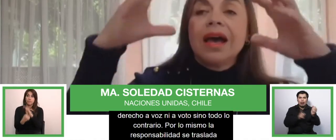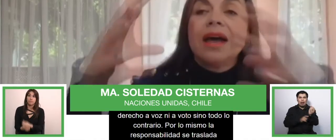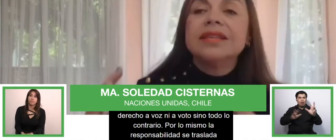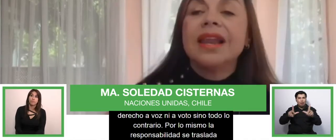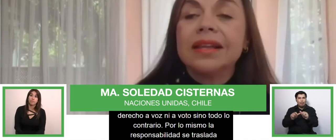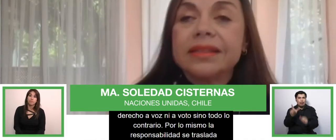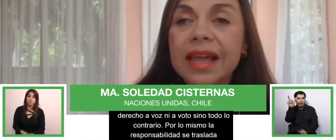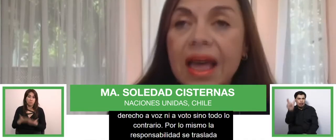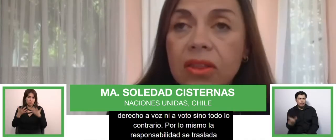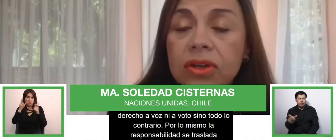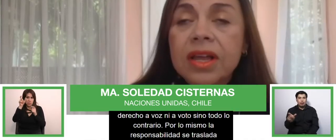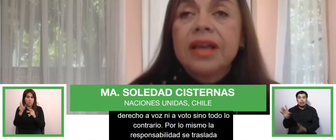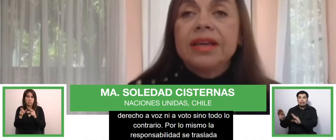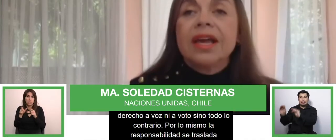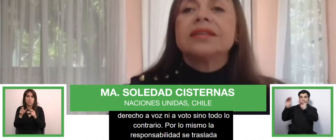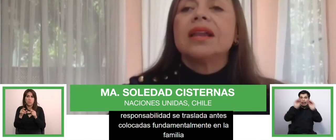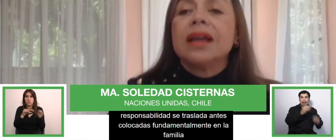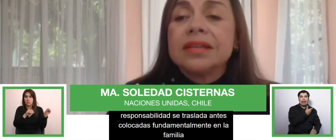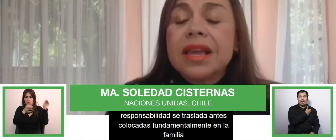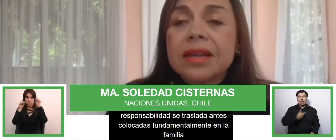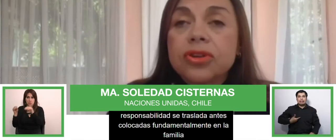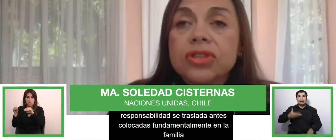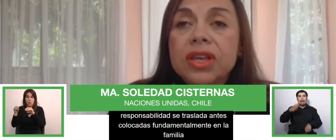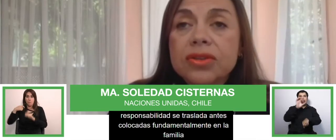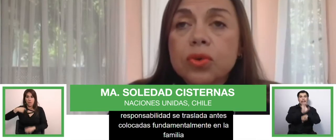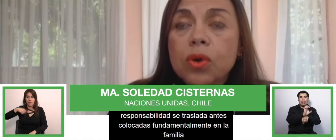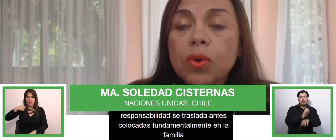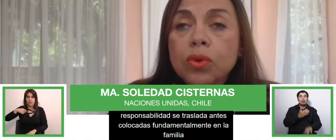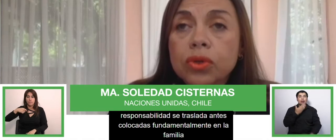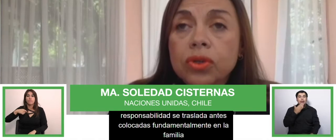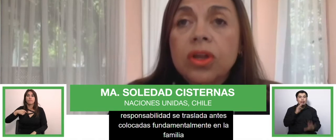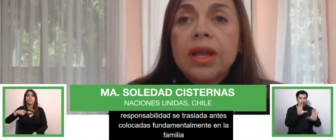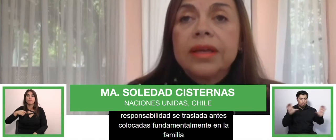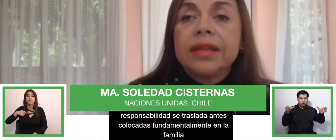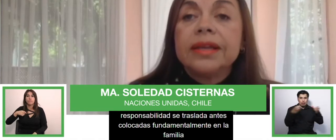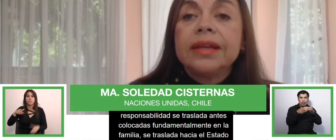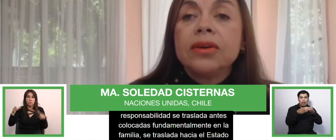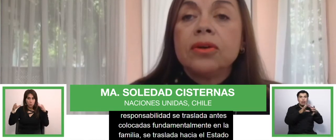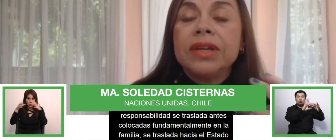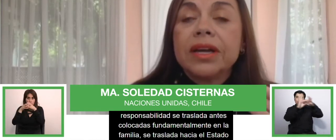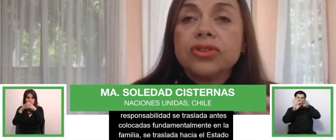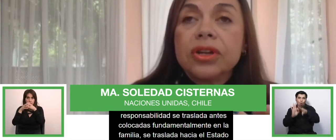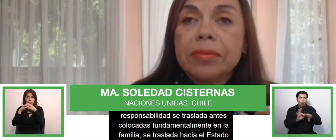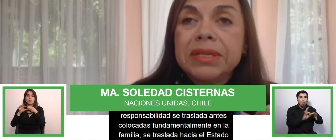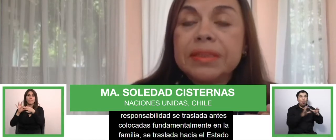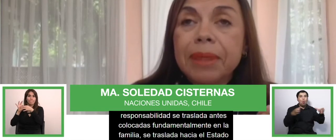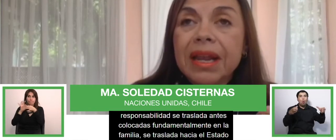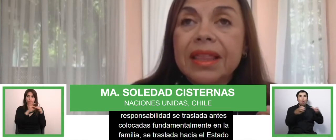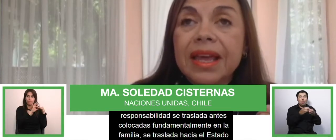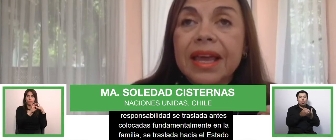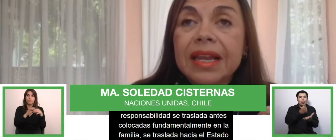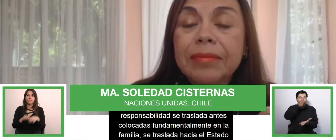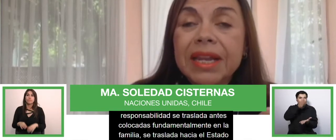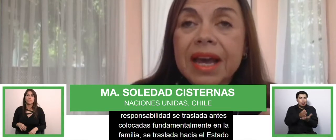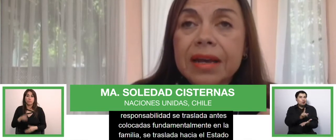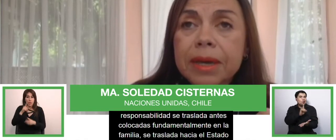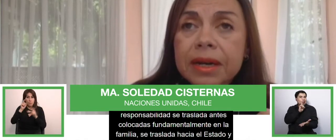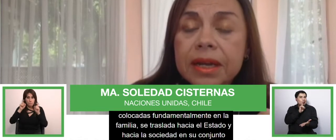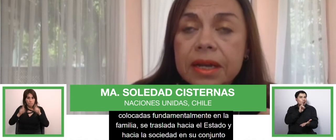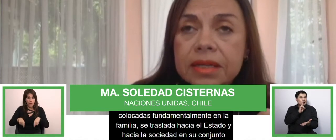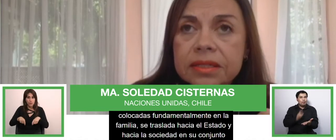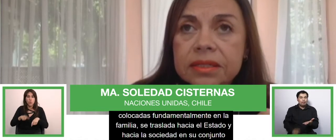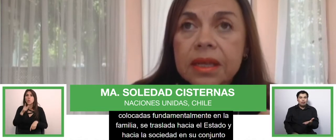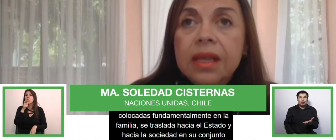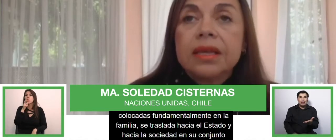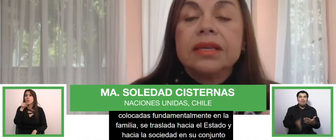traslada hacia el Estado y hacia la sociedad en su conjunto, que tiene obligaciones principales de eliminar